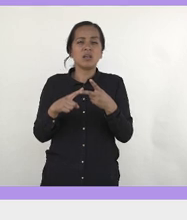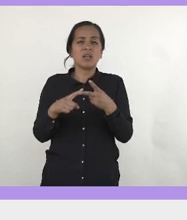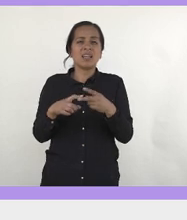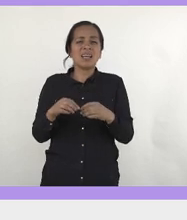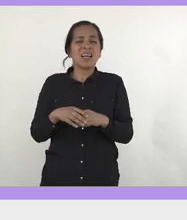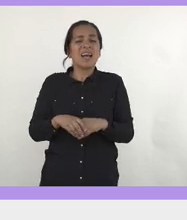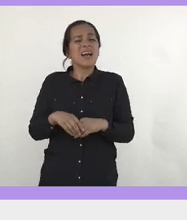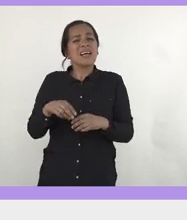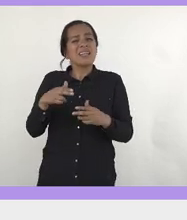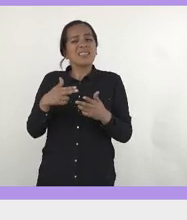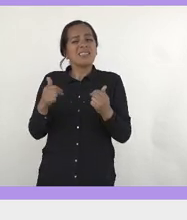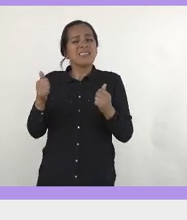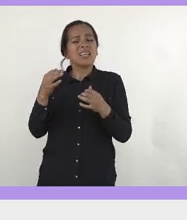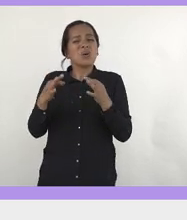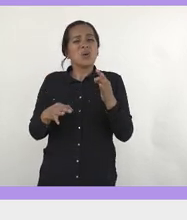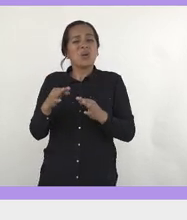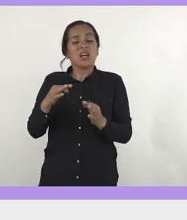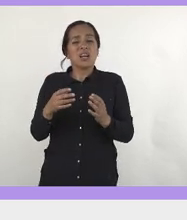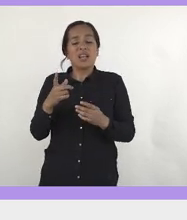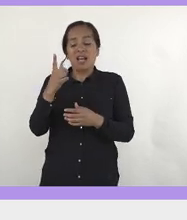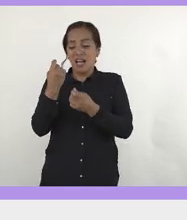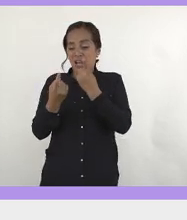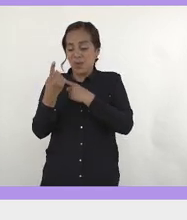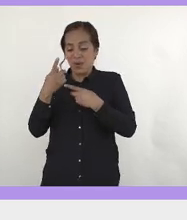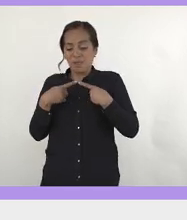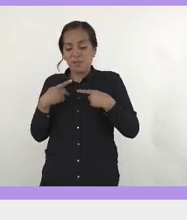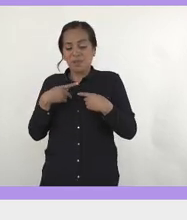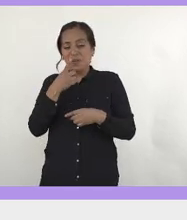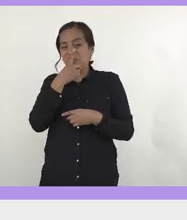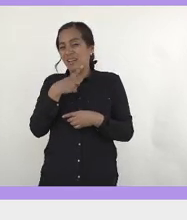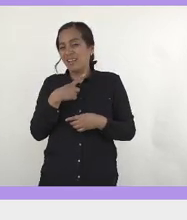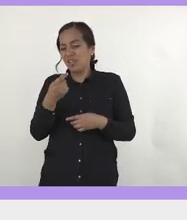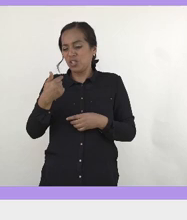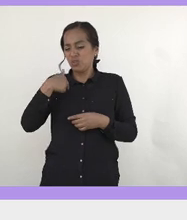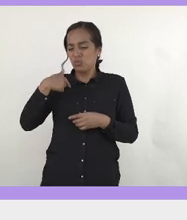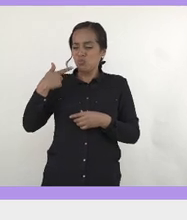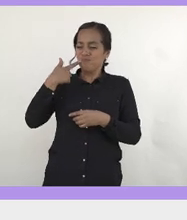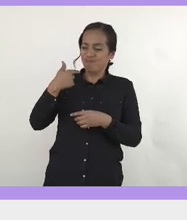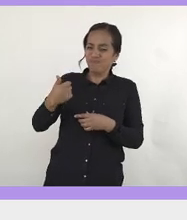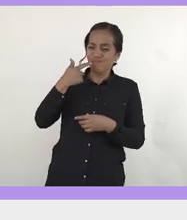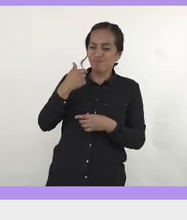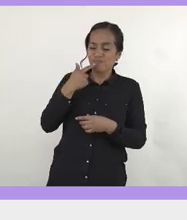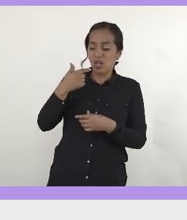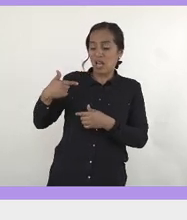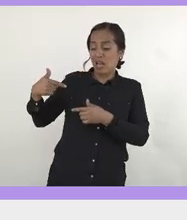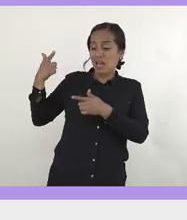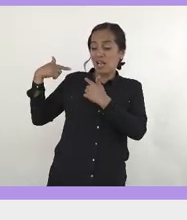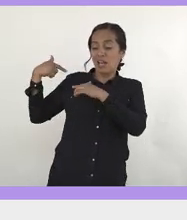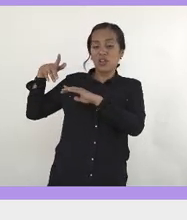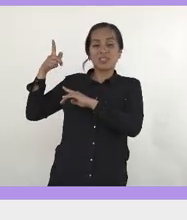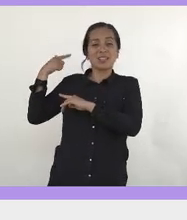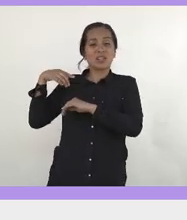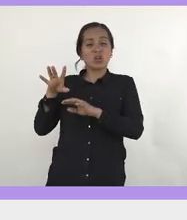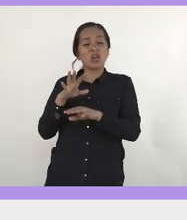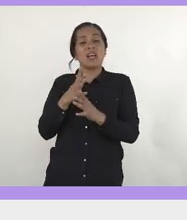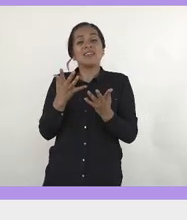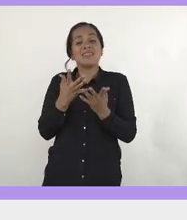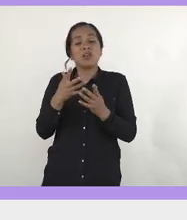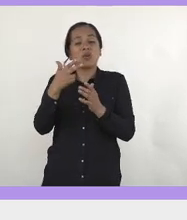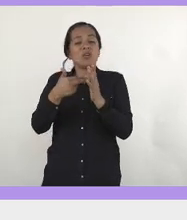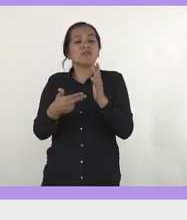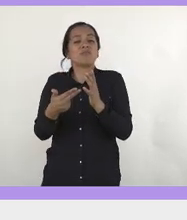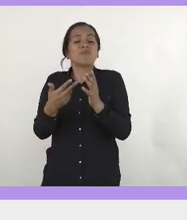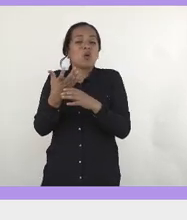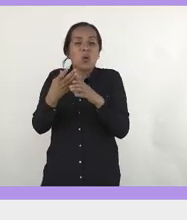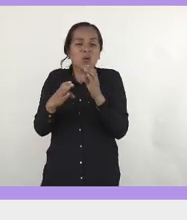él me dijo una vez que yo era muy optimista, pero yo sí creo que las generaciones anteriores hicieron lo mejor que pudieron con las herramientas que